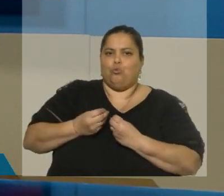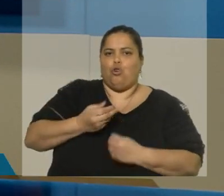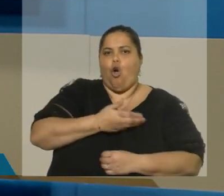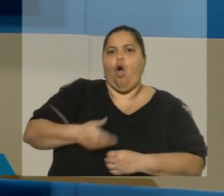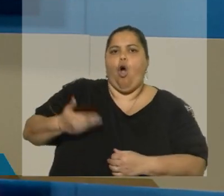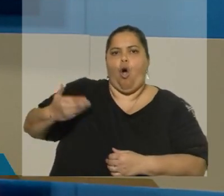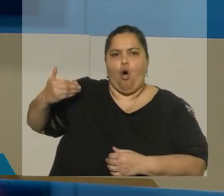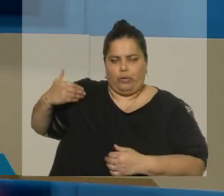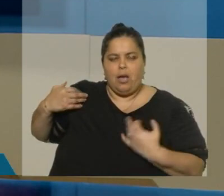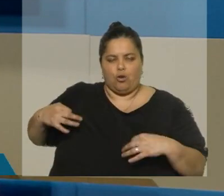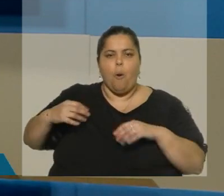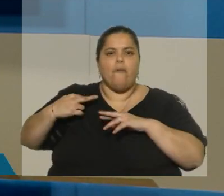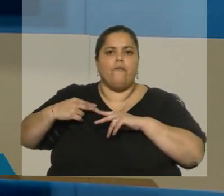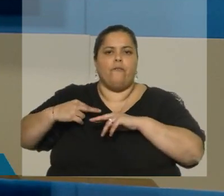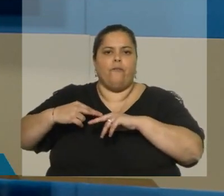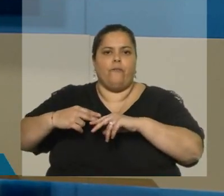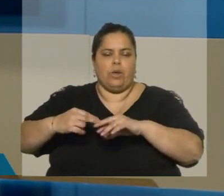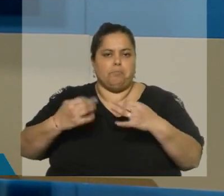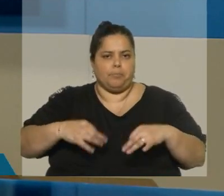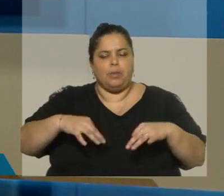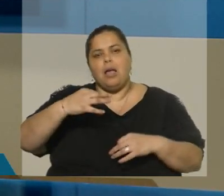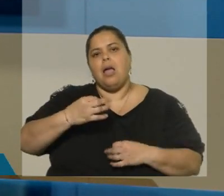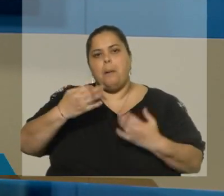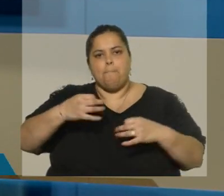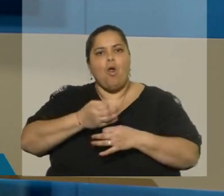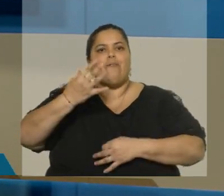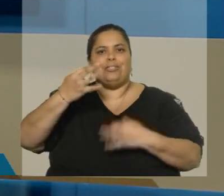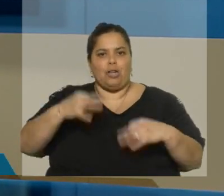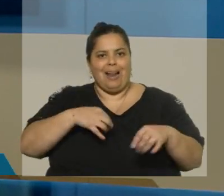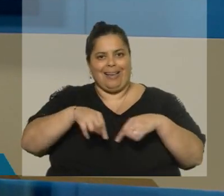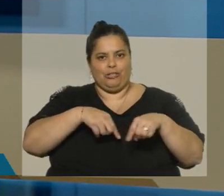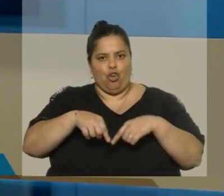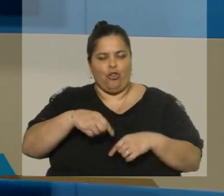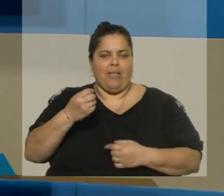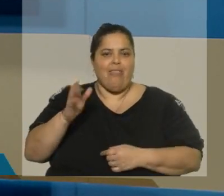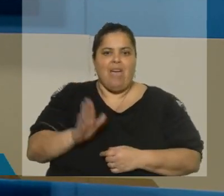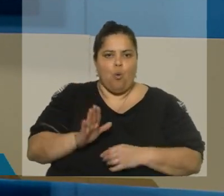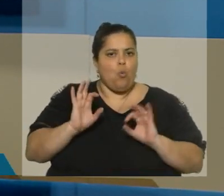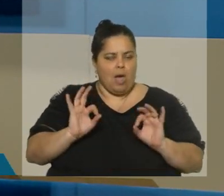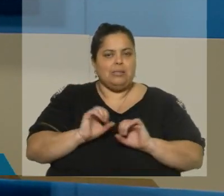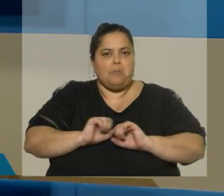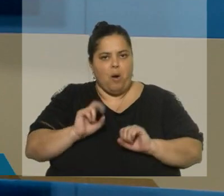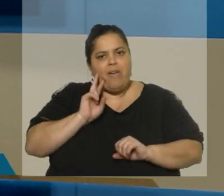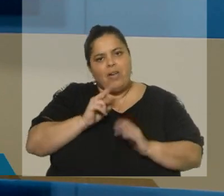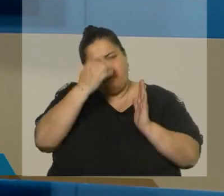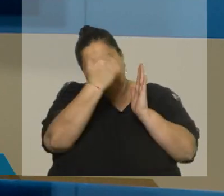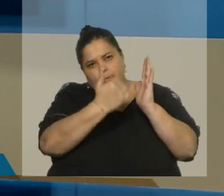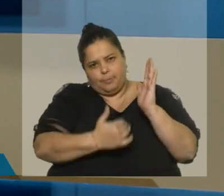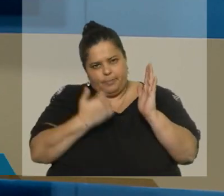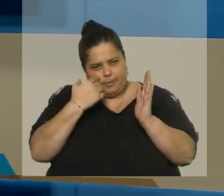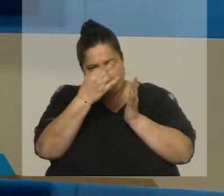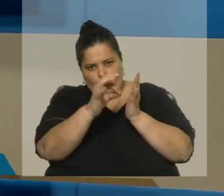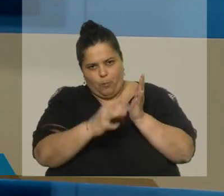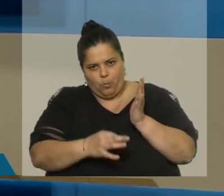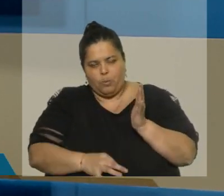comportándose de forma profesional la gestión de la deuda, y esto se puede ver en cada uno de los indicadores que vamos a estar repasando.